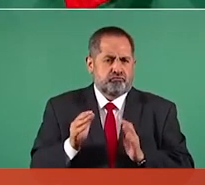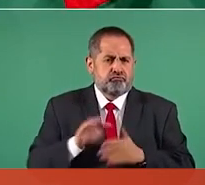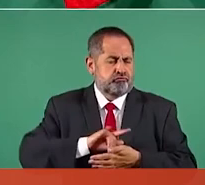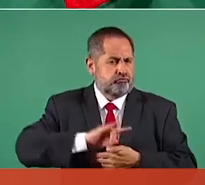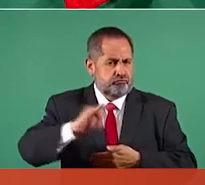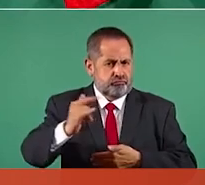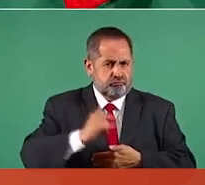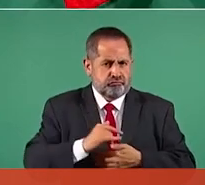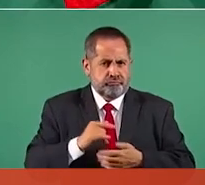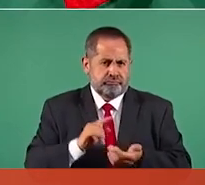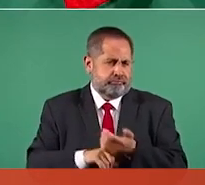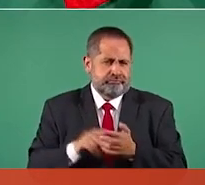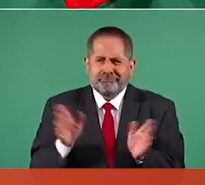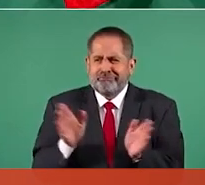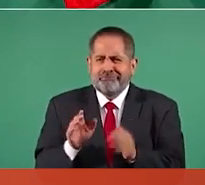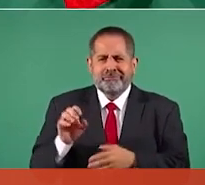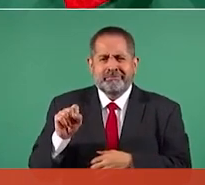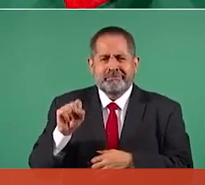de Cessna.